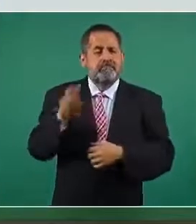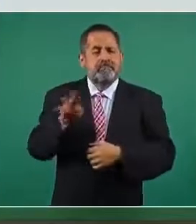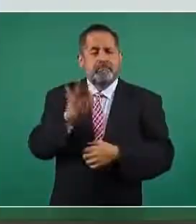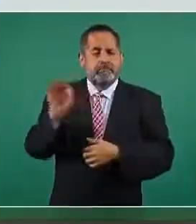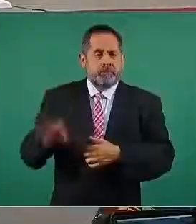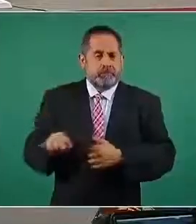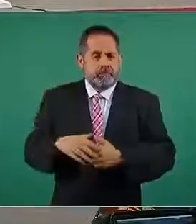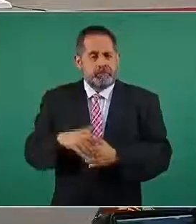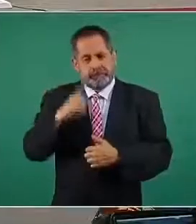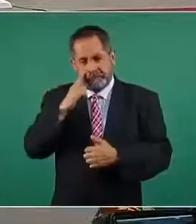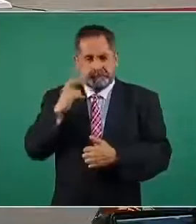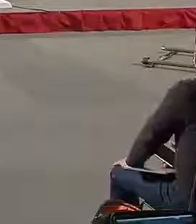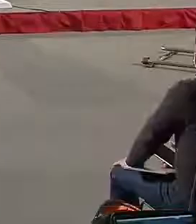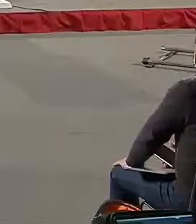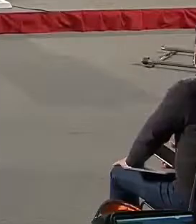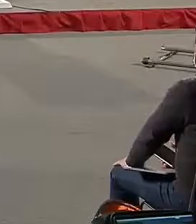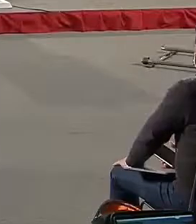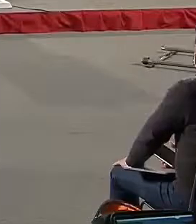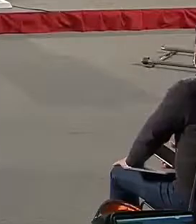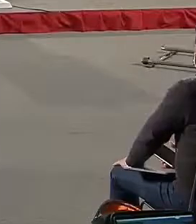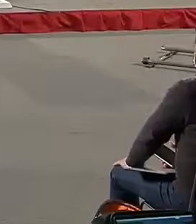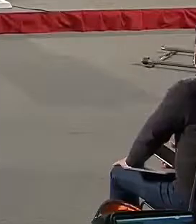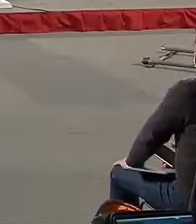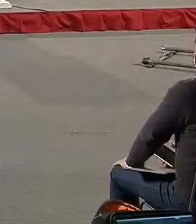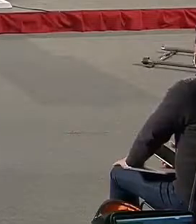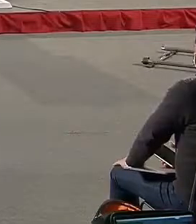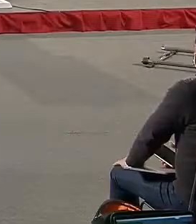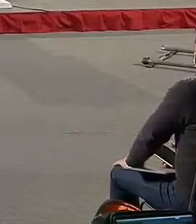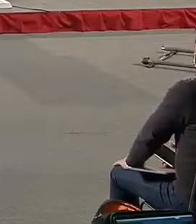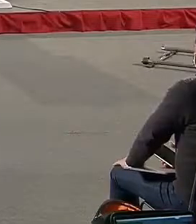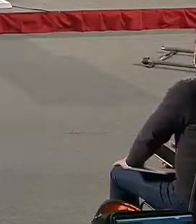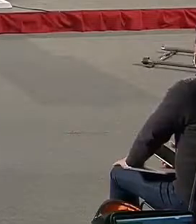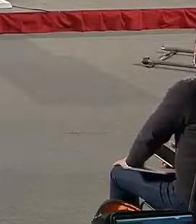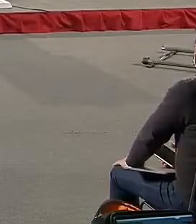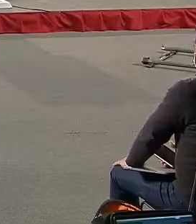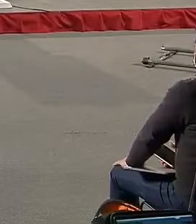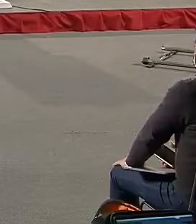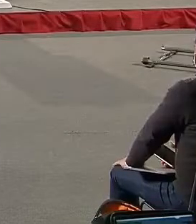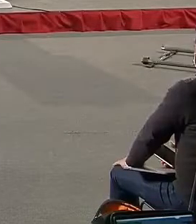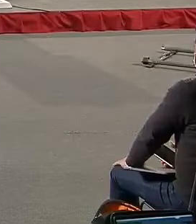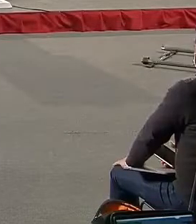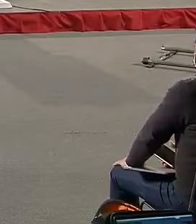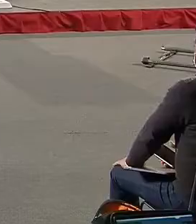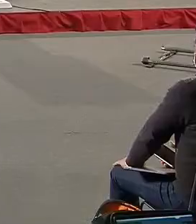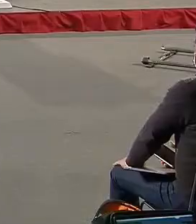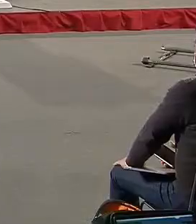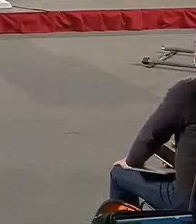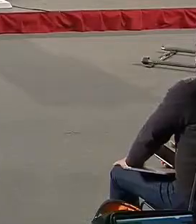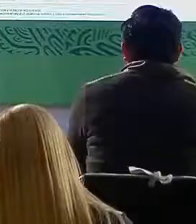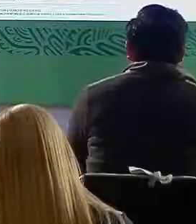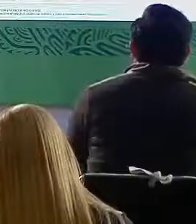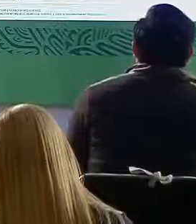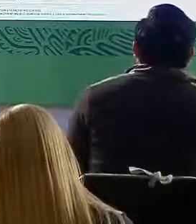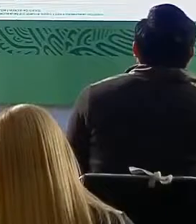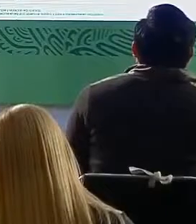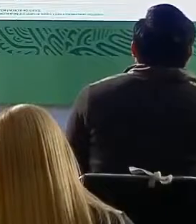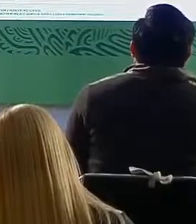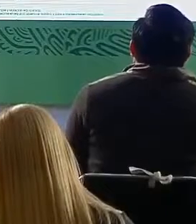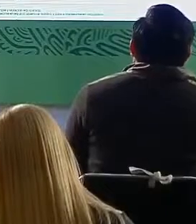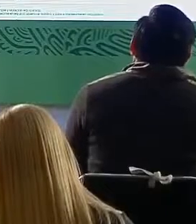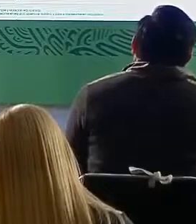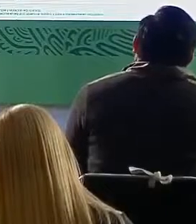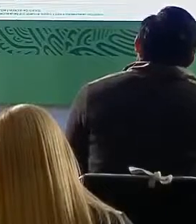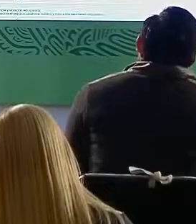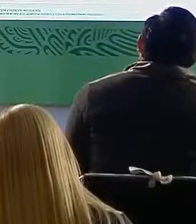delitos que están a la alza. También el feminicidio tres punto tres por ciento subió